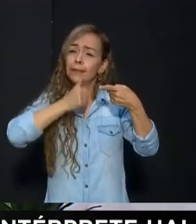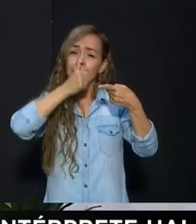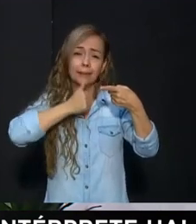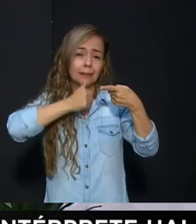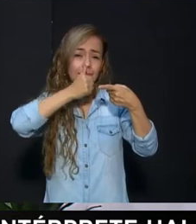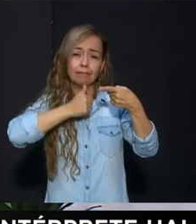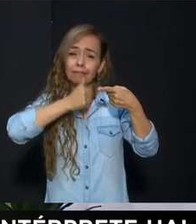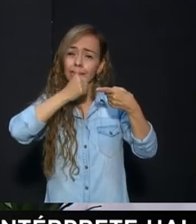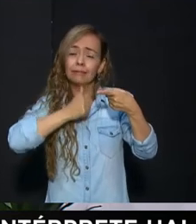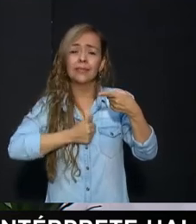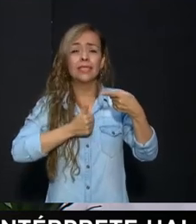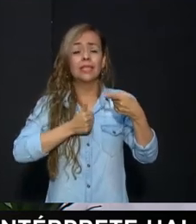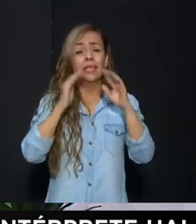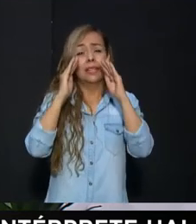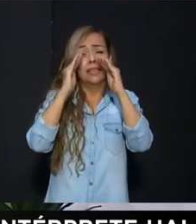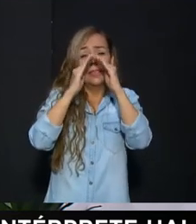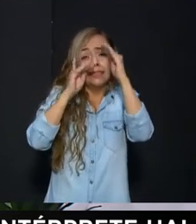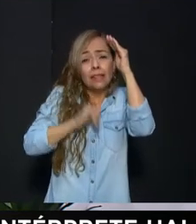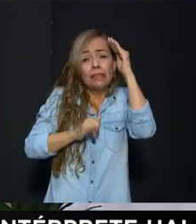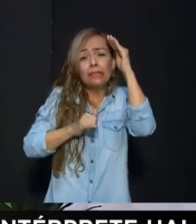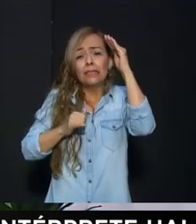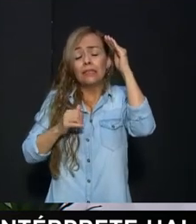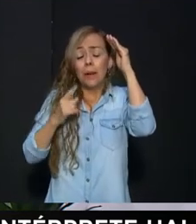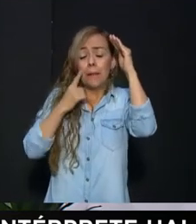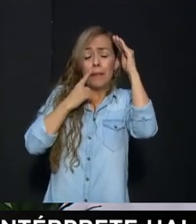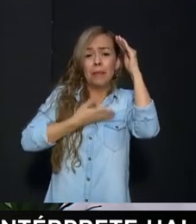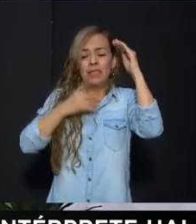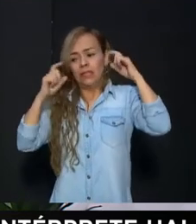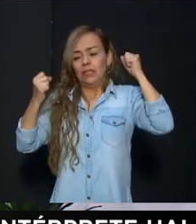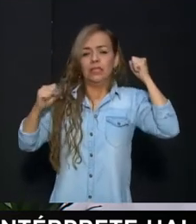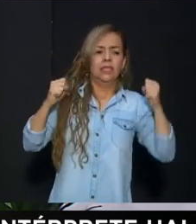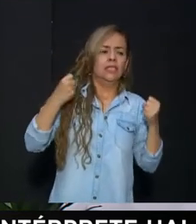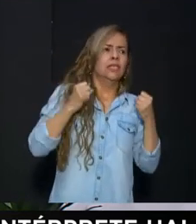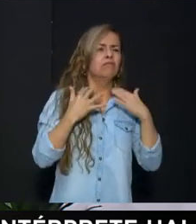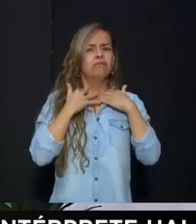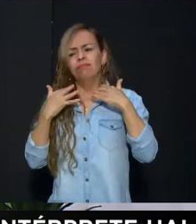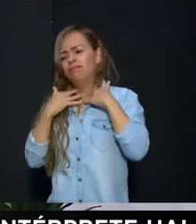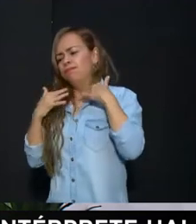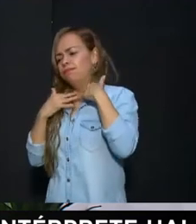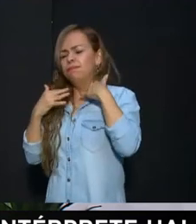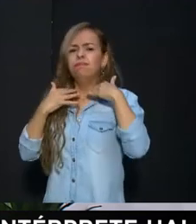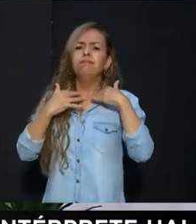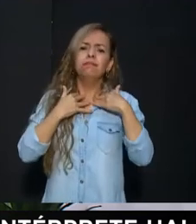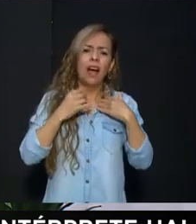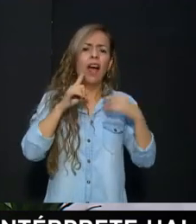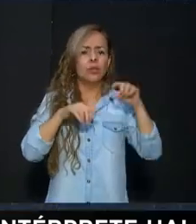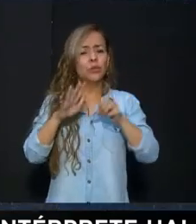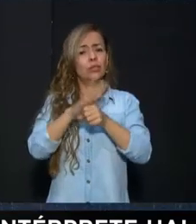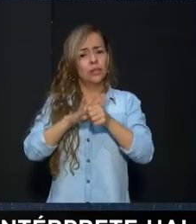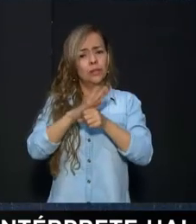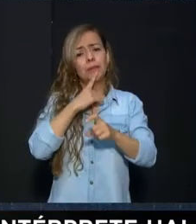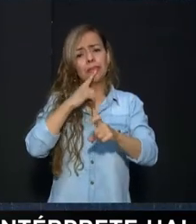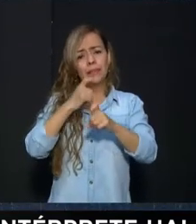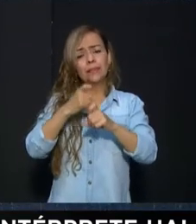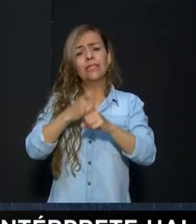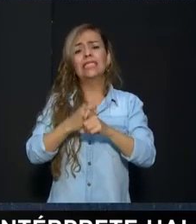Están todos estresados En los hogares Hay dificultades A nivel personal De las familias La gente Se